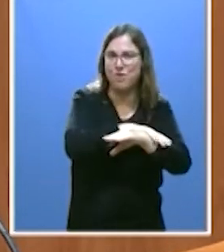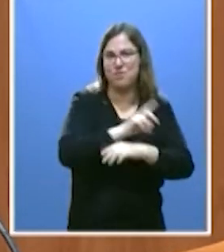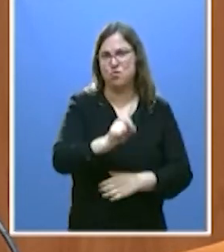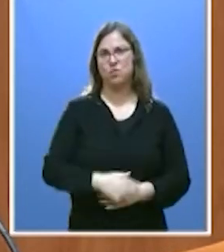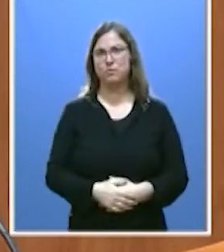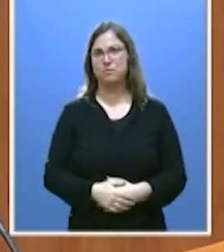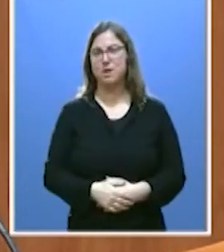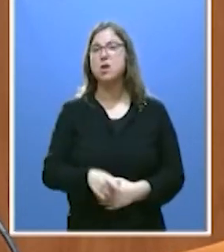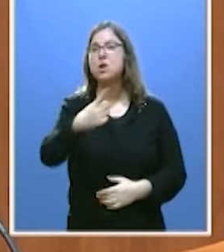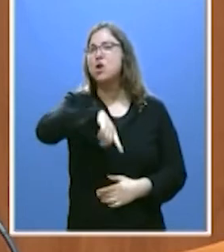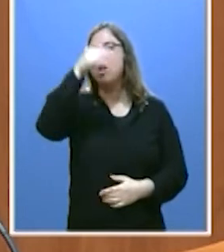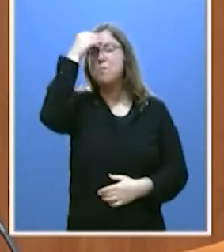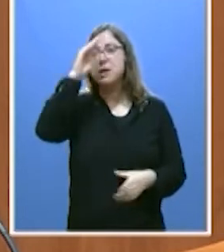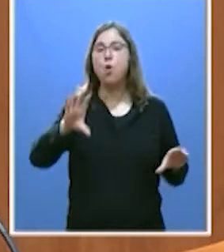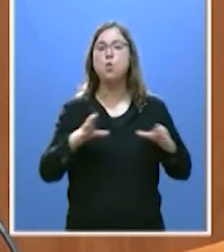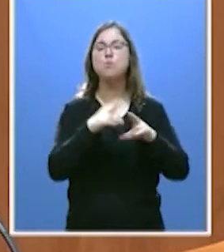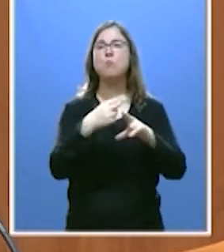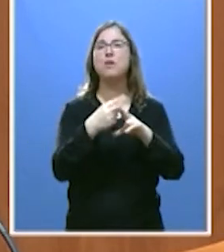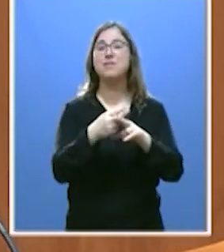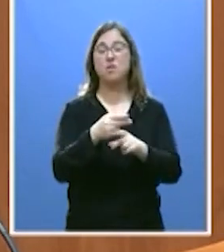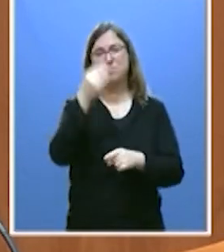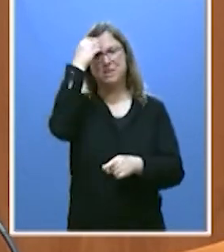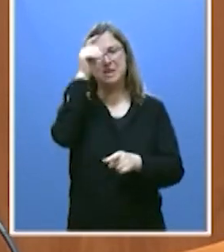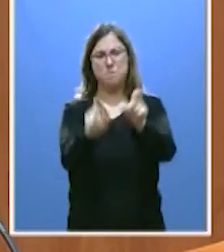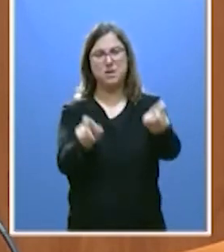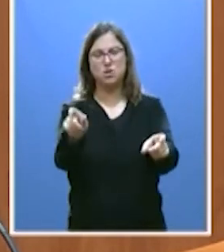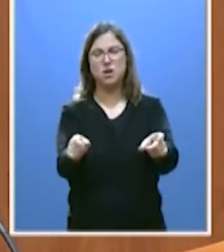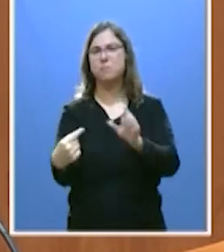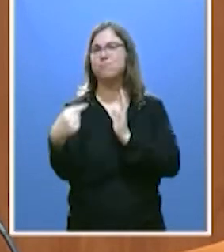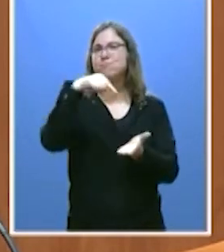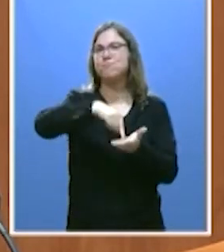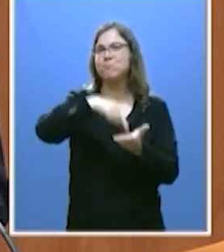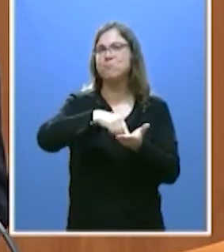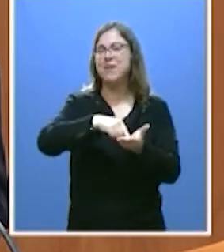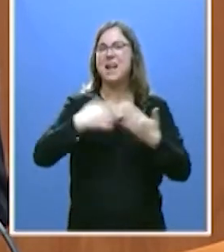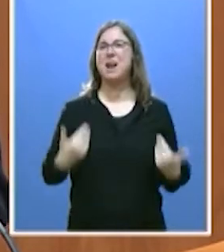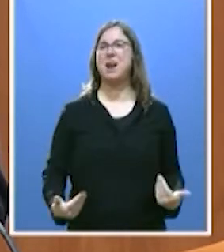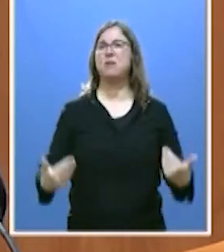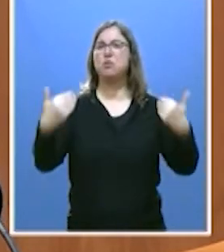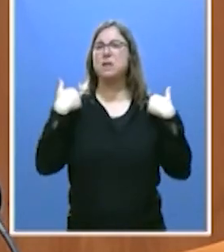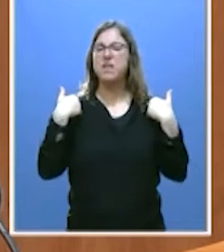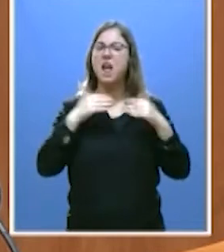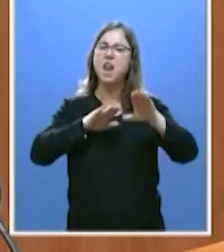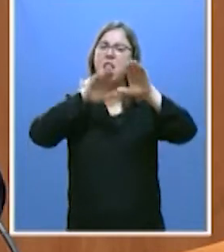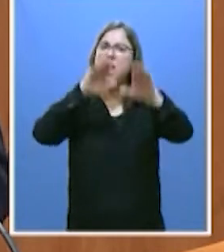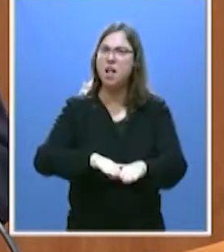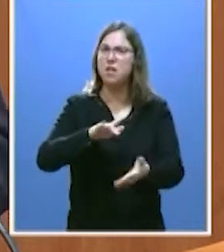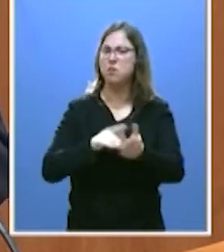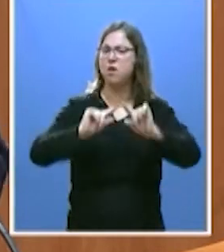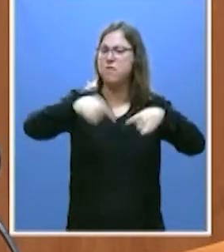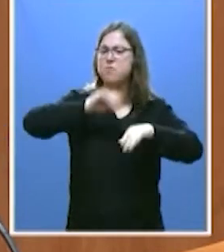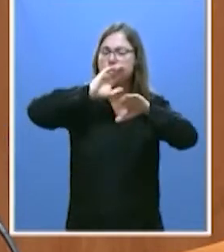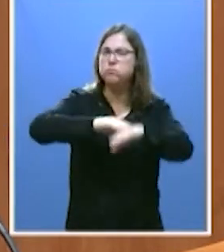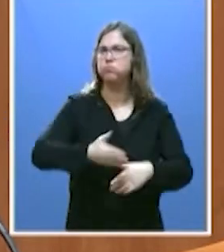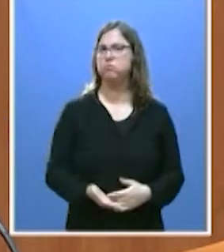entendemos que los ciudadanos nos exigen responsabilidad, lealtad con los acuerdos firmados. Y